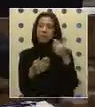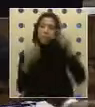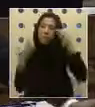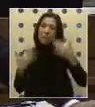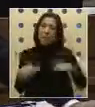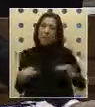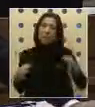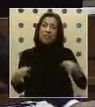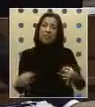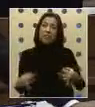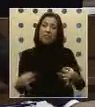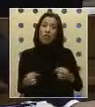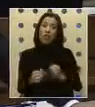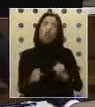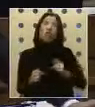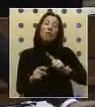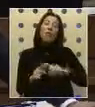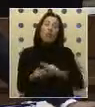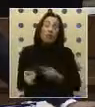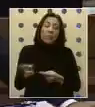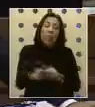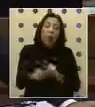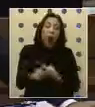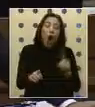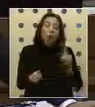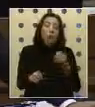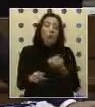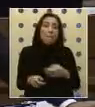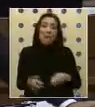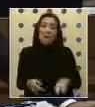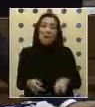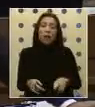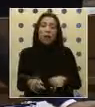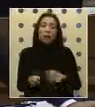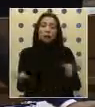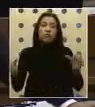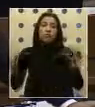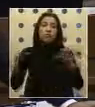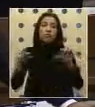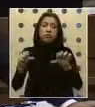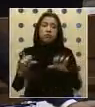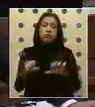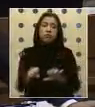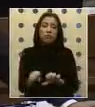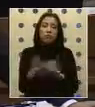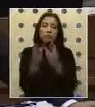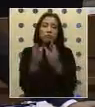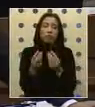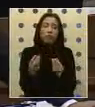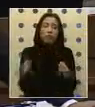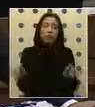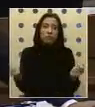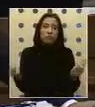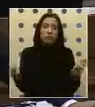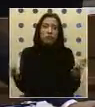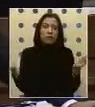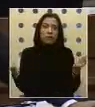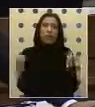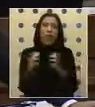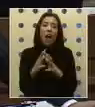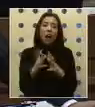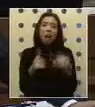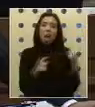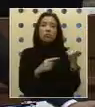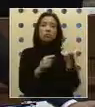decisión no puede cometerse otra peor aún, que es desvanecer, que es diluir el enorme